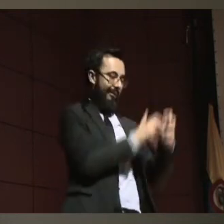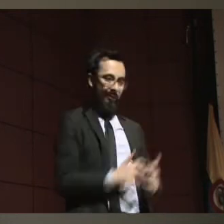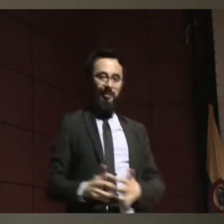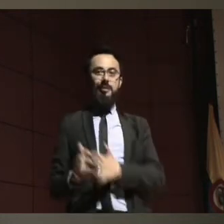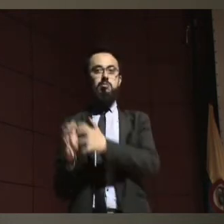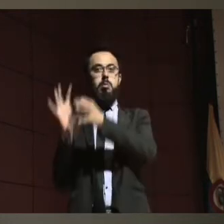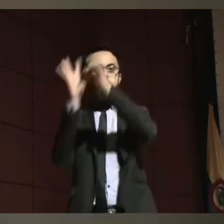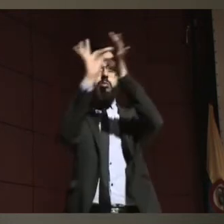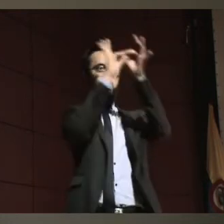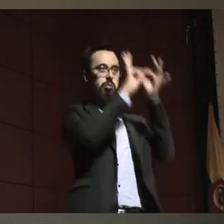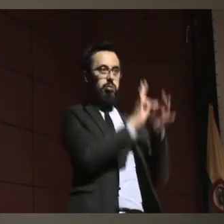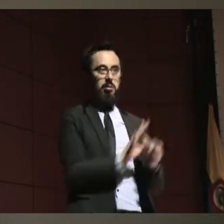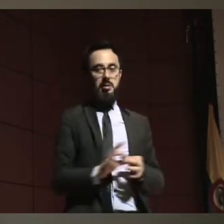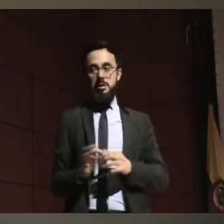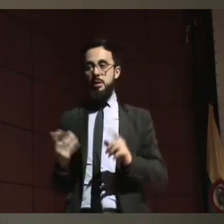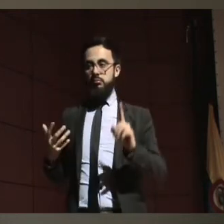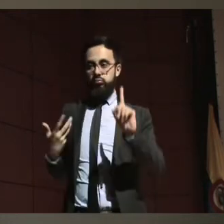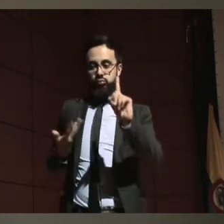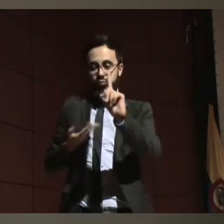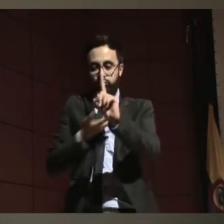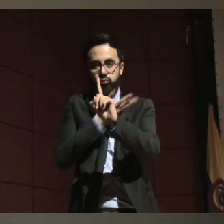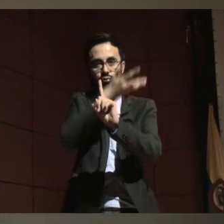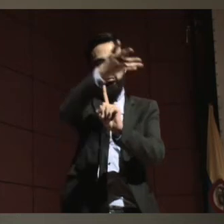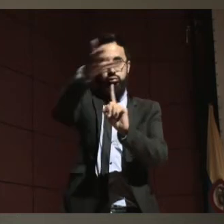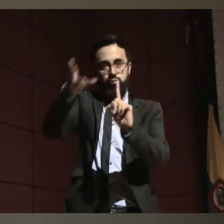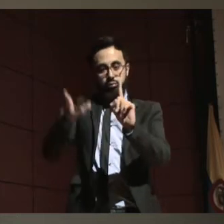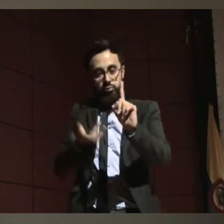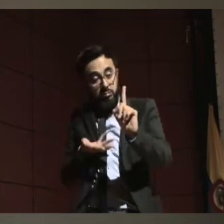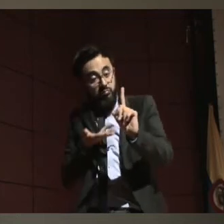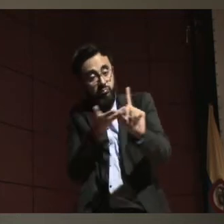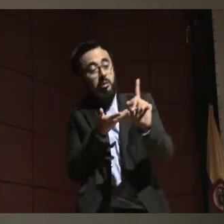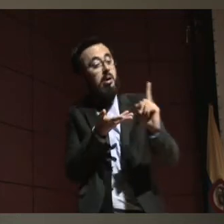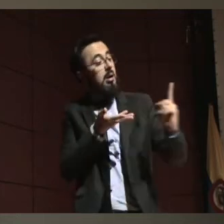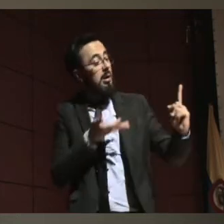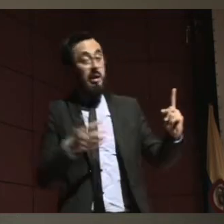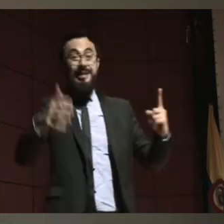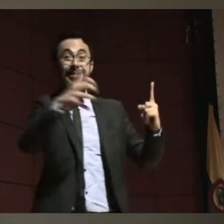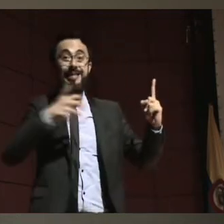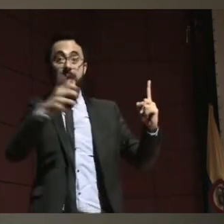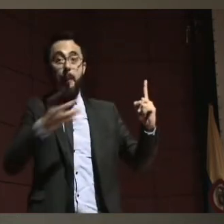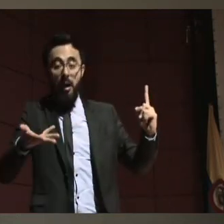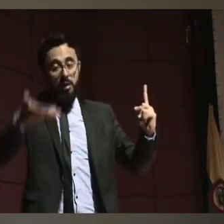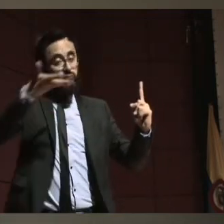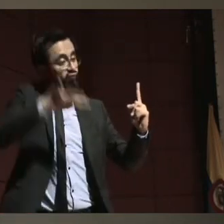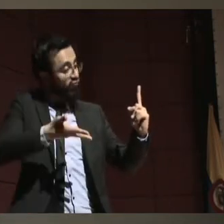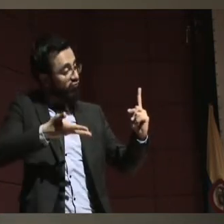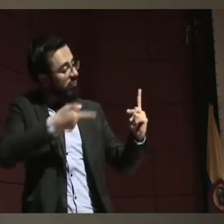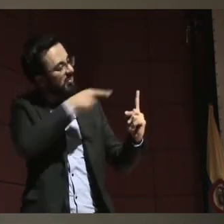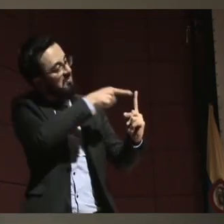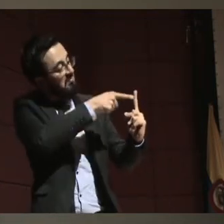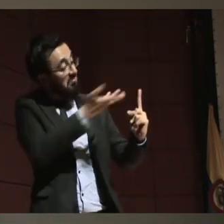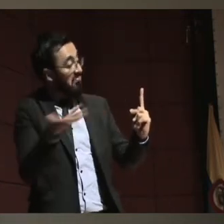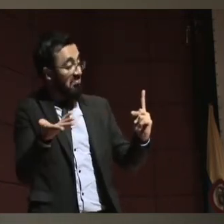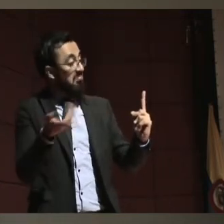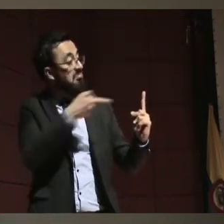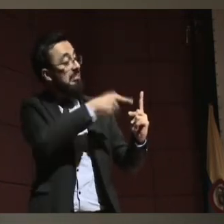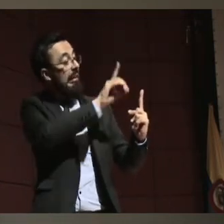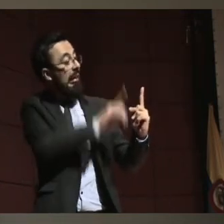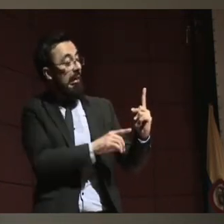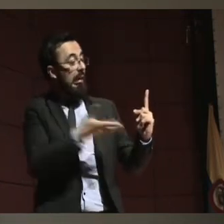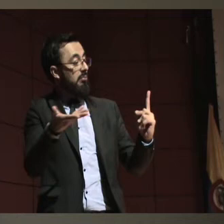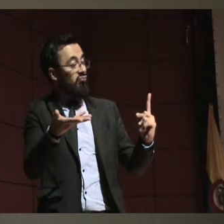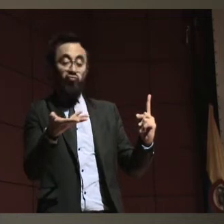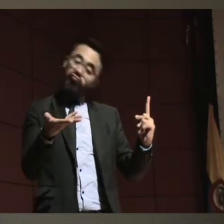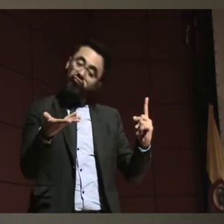como una opción a la persona para que pueda tomar las decisiones. O sea que estamos